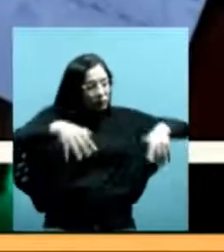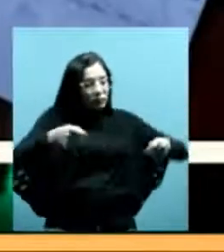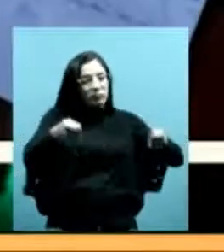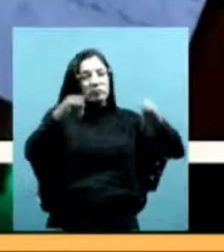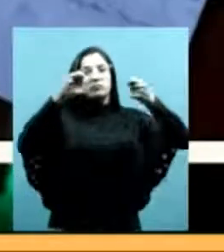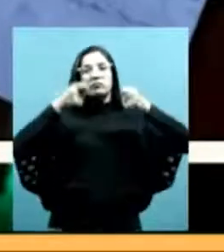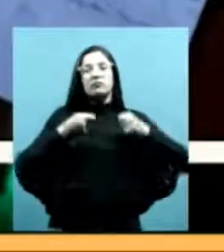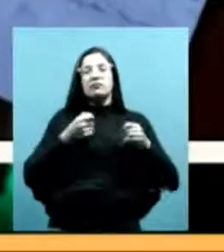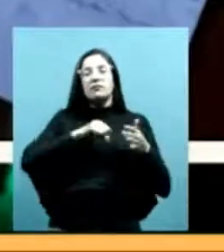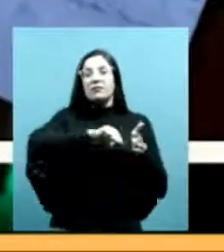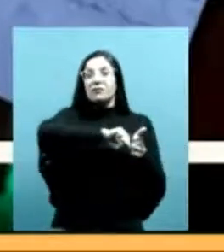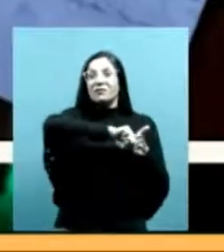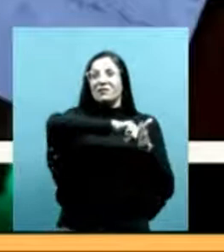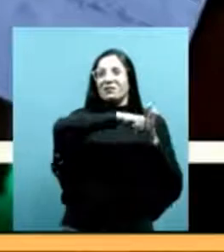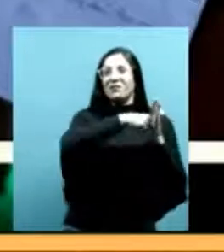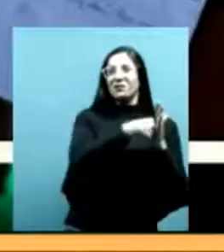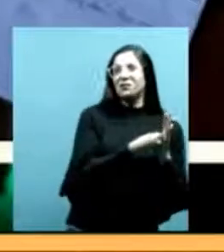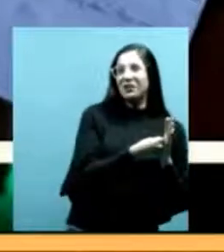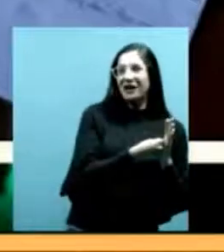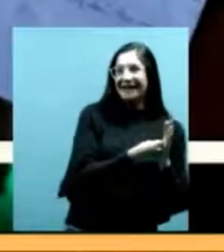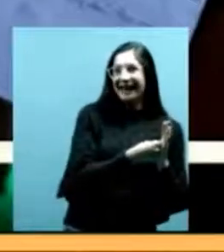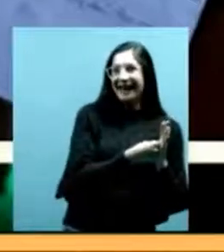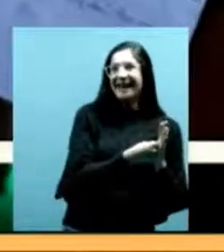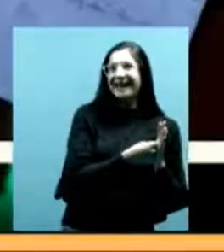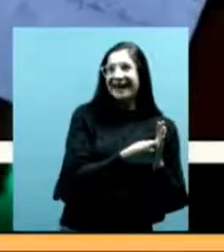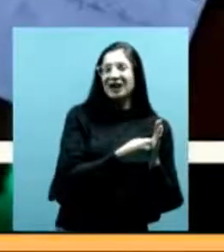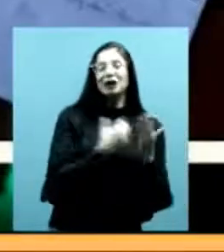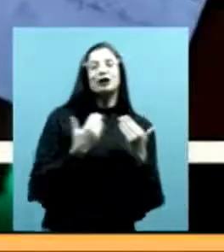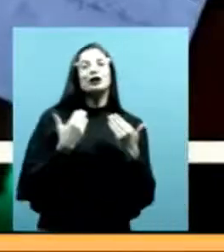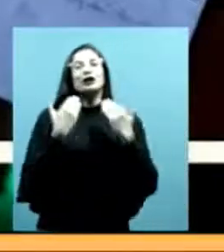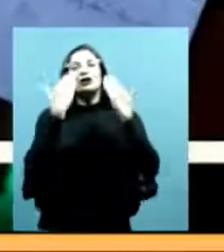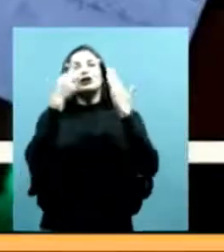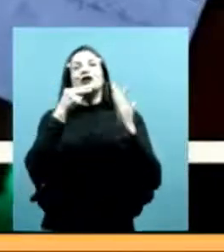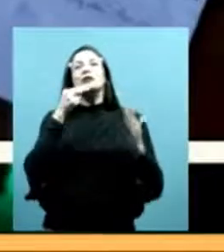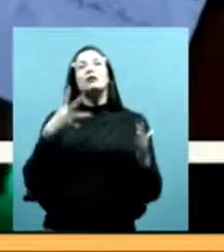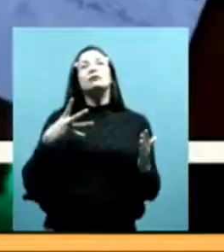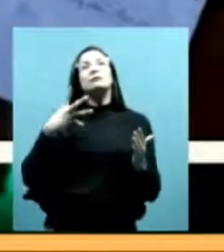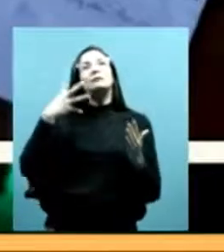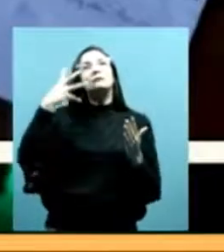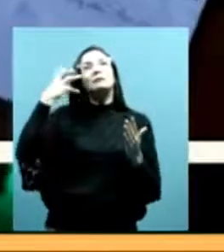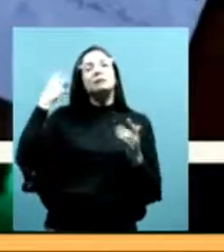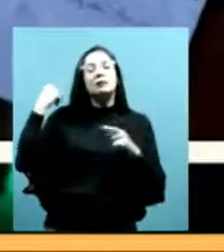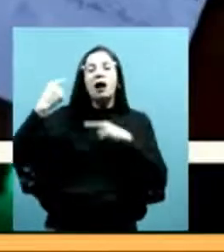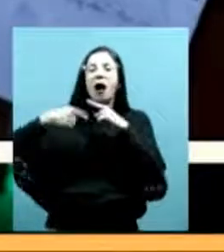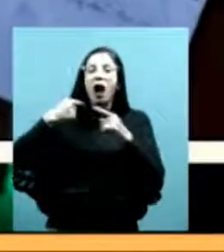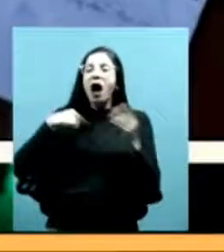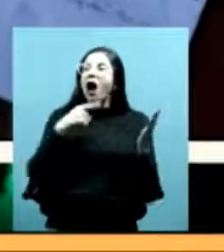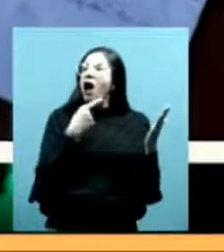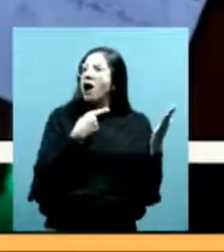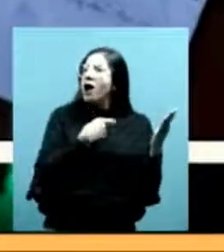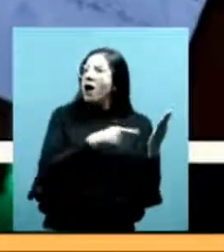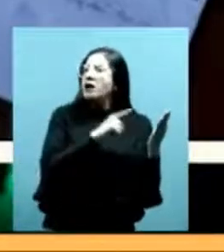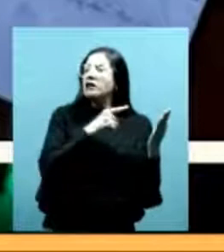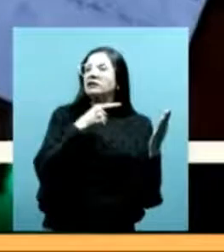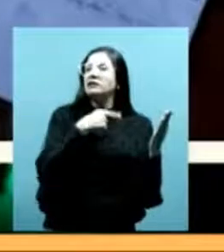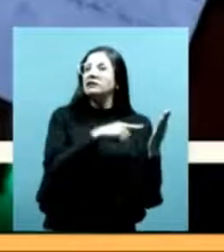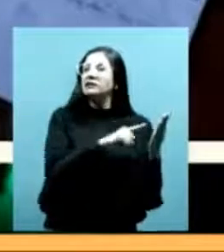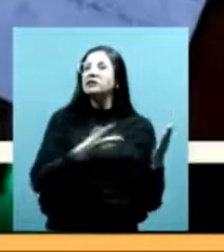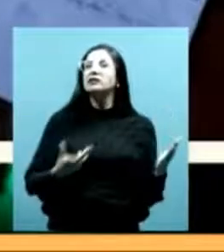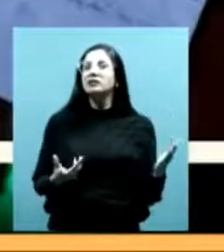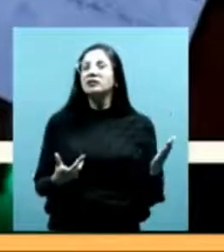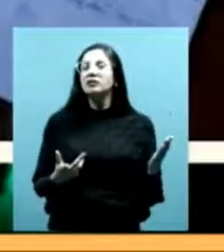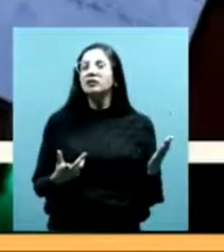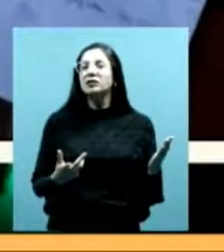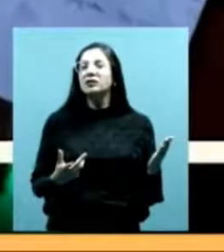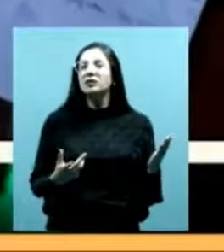y tenemos o sea por qué es tan importante esto en este contexto patagónico porque estamos hablando